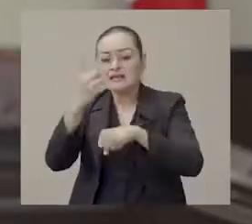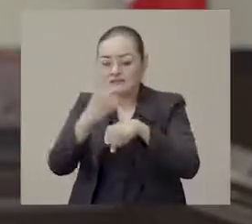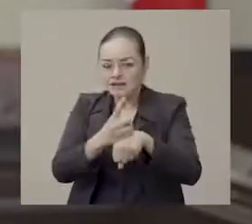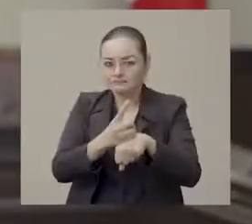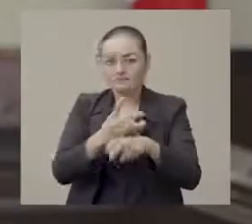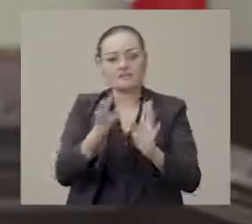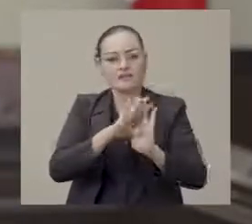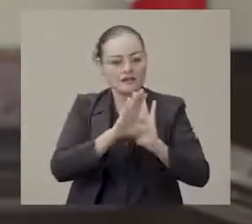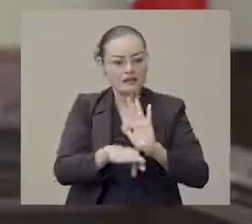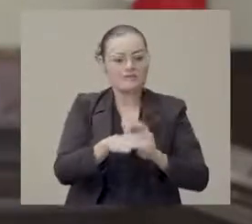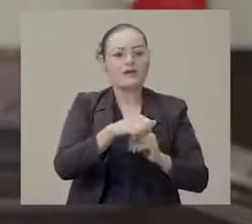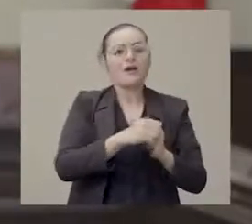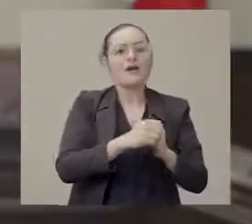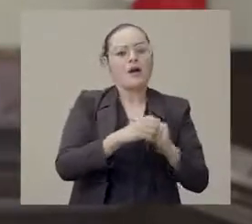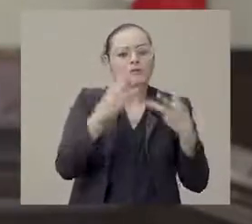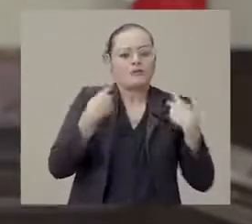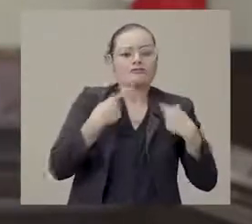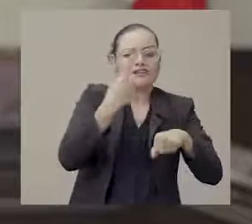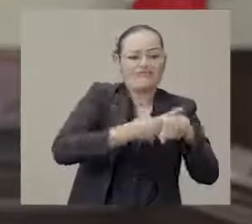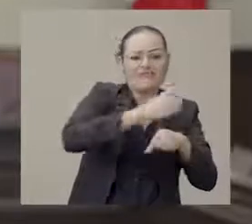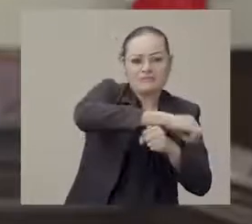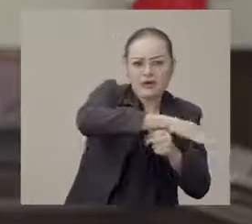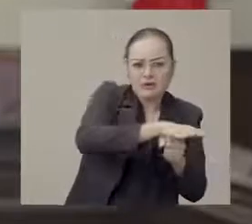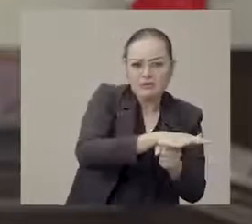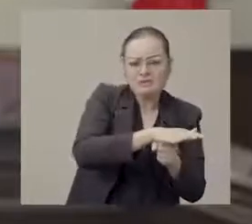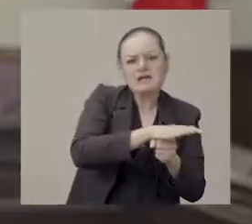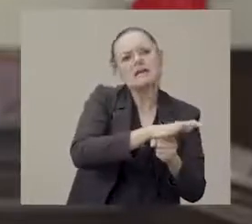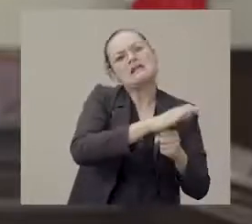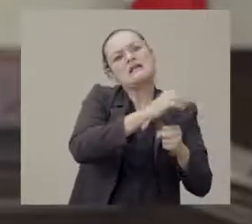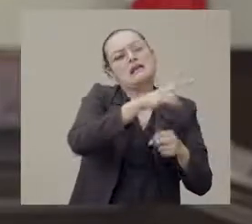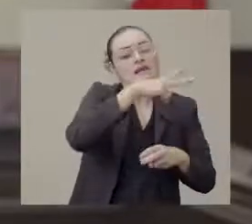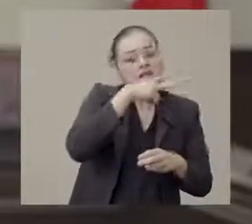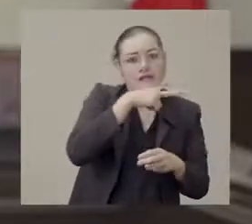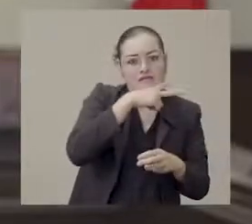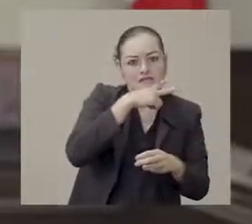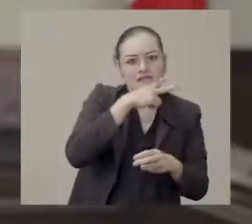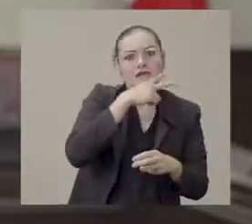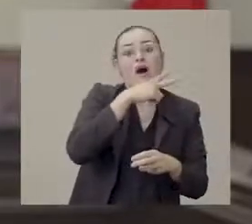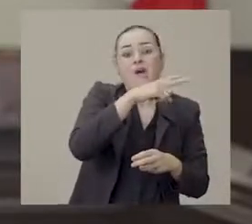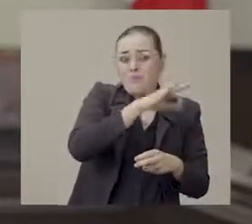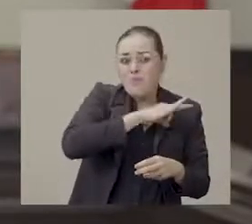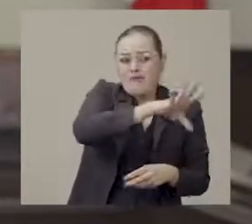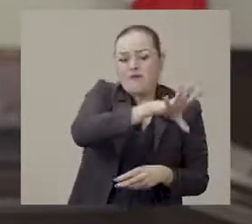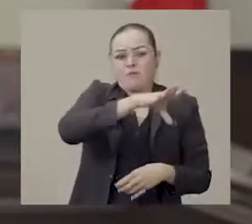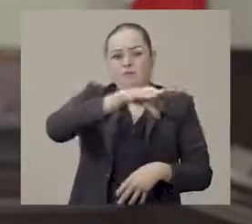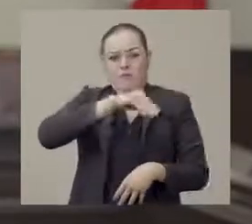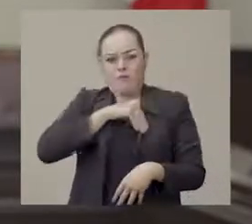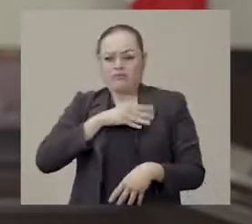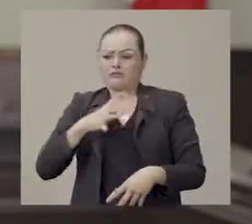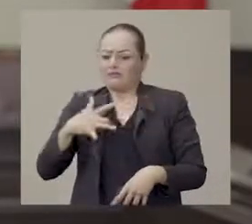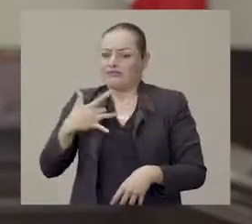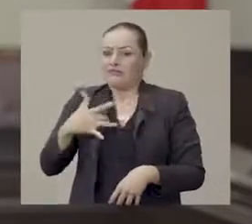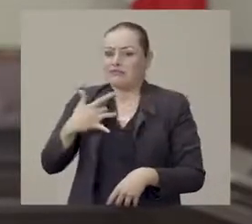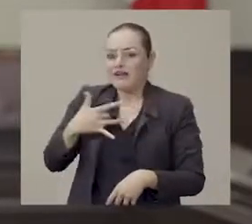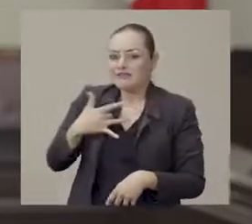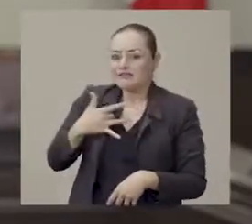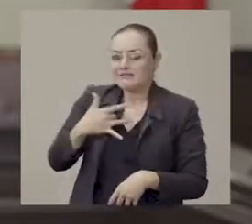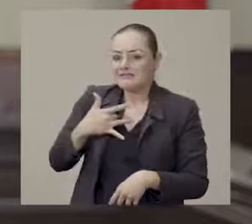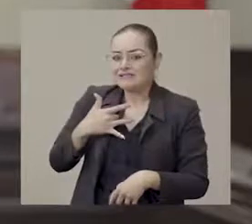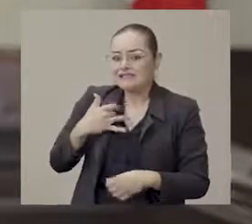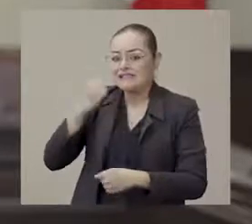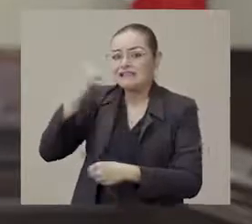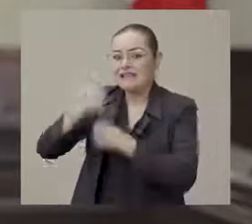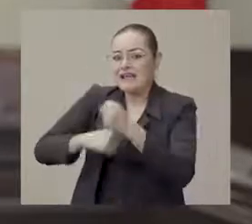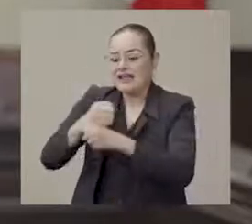Navidad pueden ser fuente de contagio en Año Nuevo sin saberlo, sin haber desarrollado aún síntomas. Y los de Año Nuevo pueden